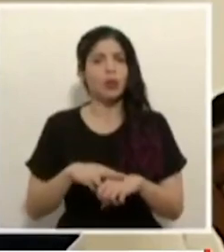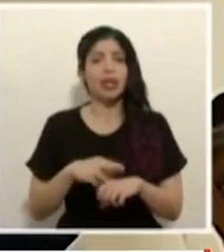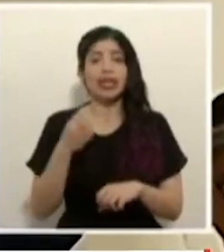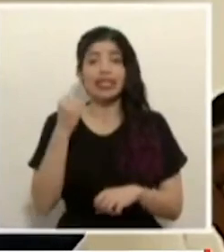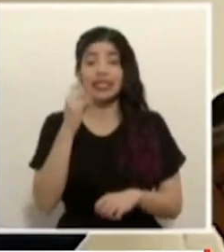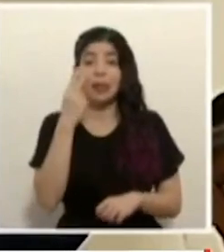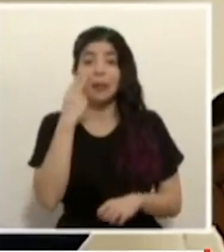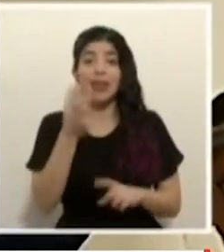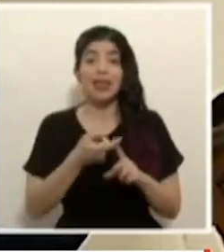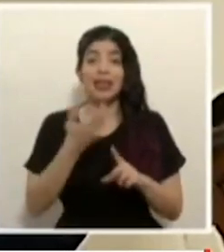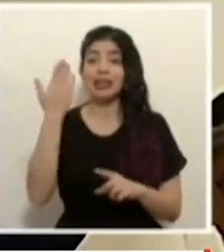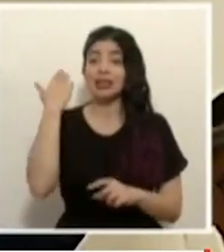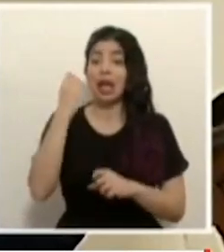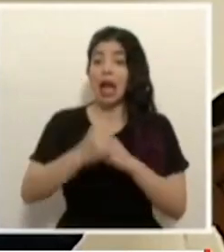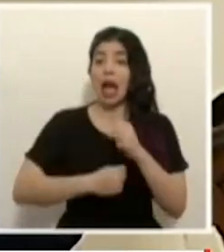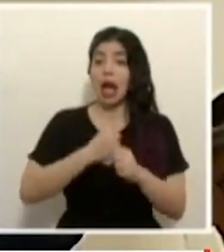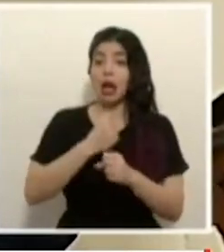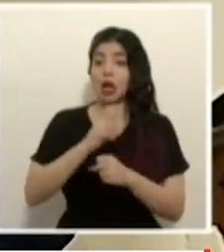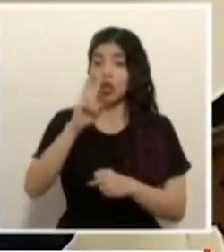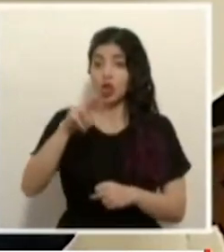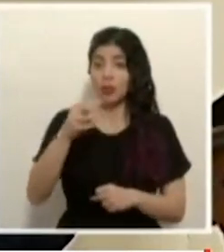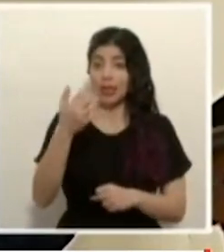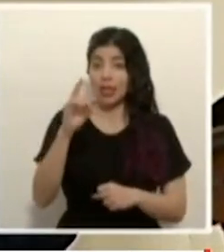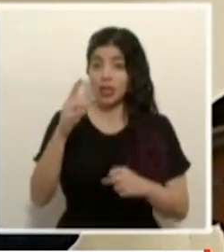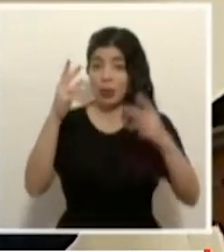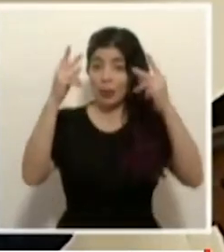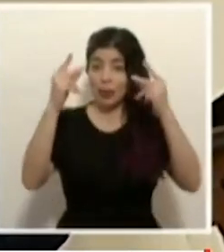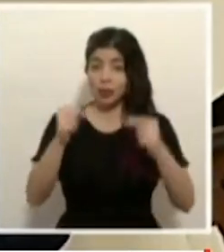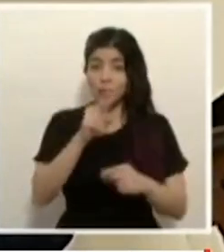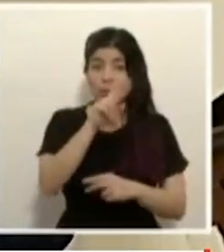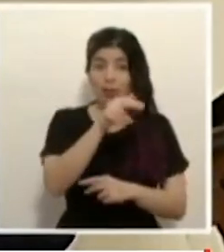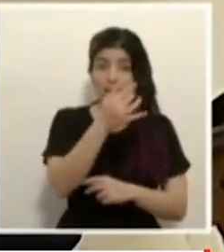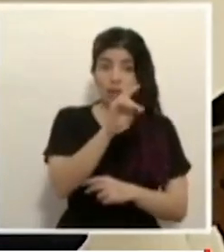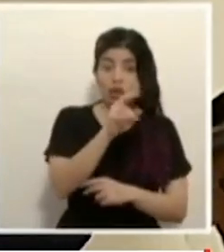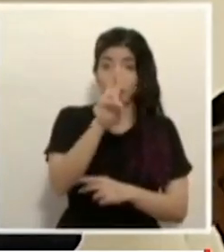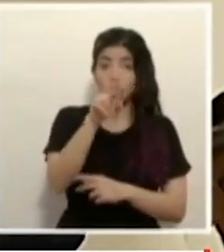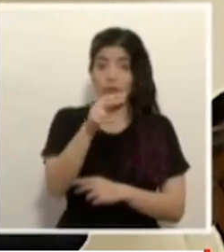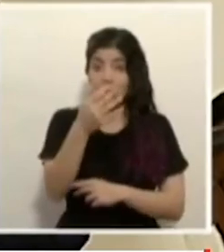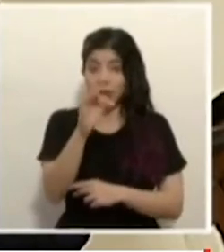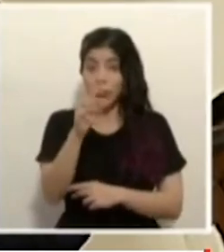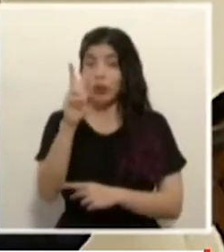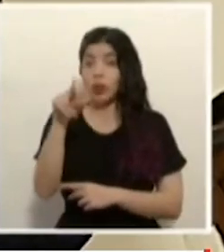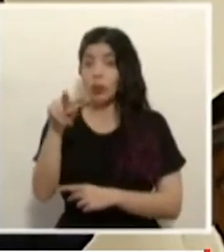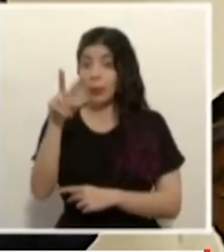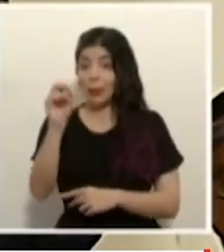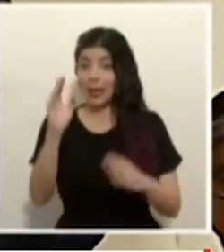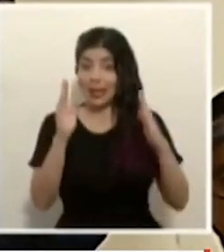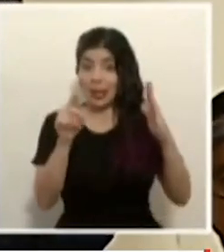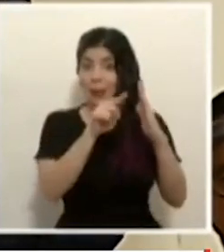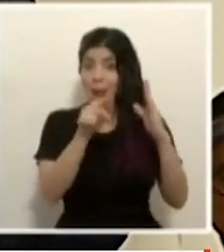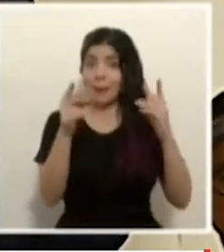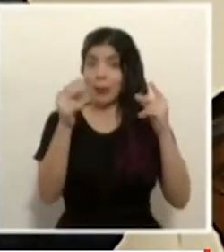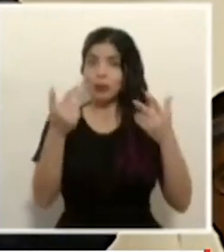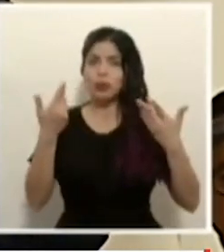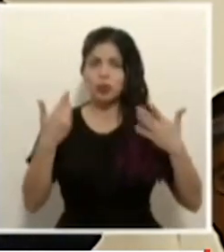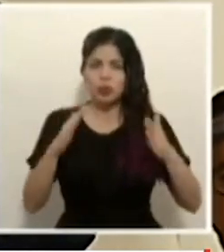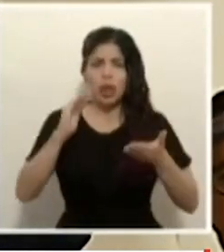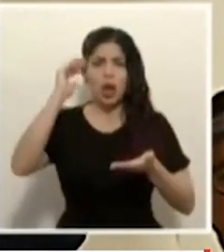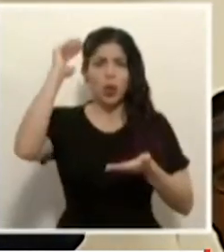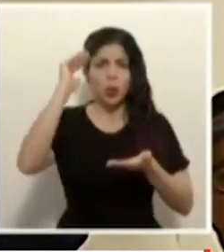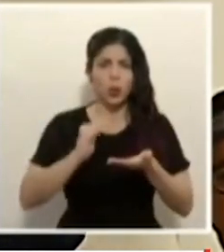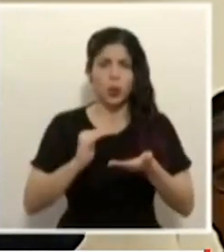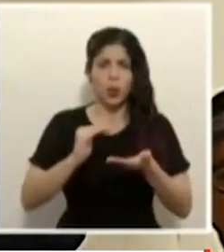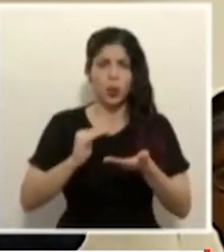vemos desde el año 2018 los presupuestos 2018 2019 incluso el 2020 ya tenía una reducción importante